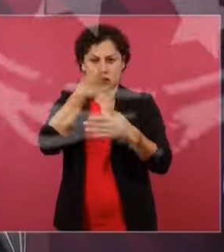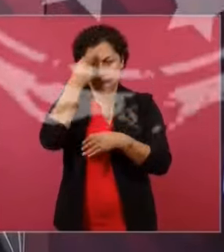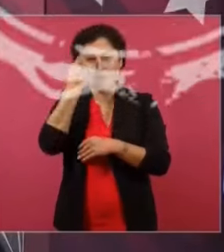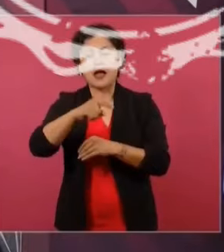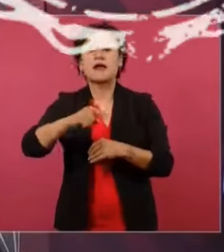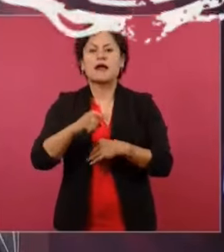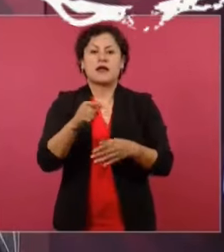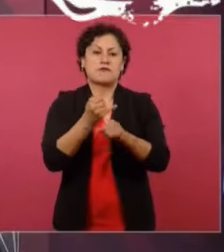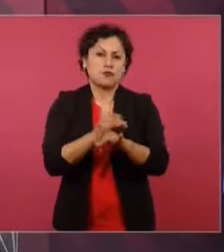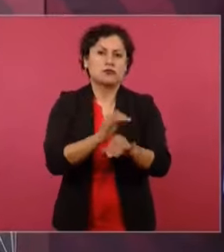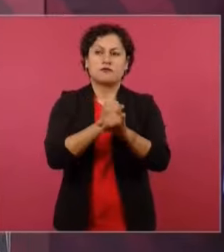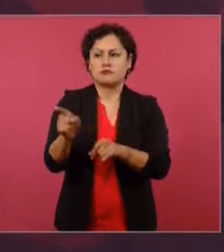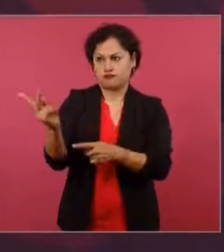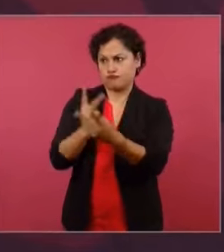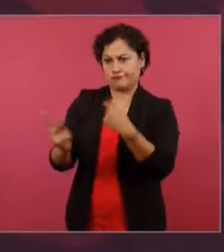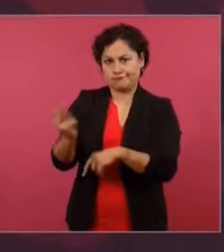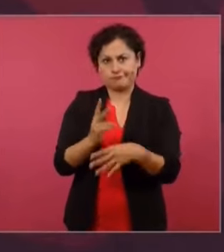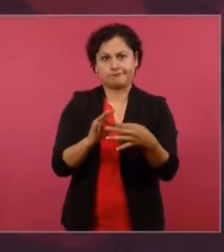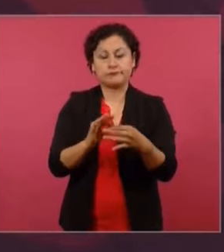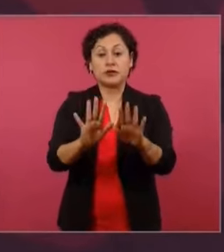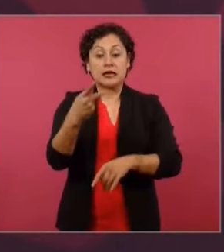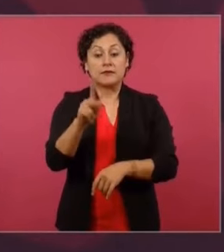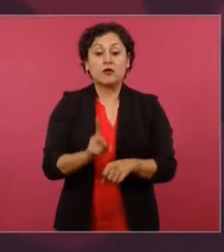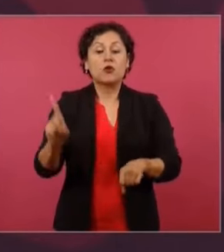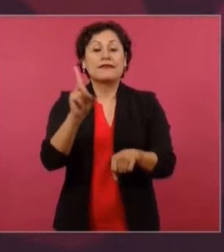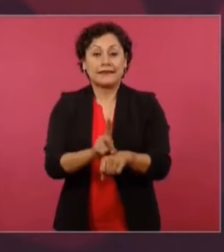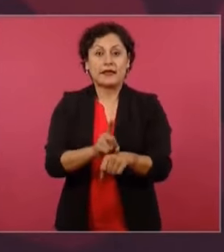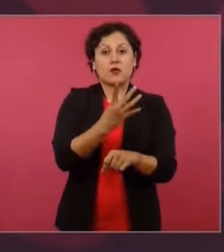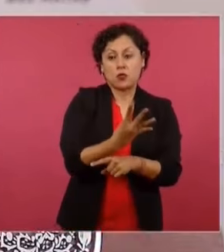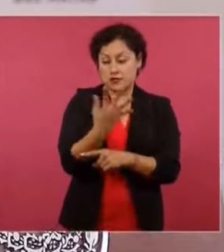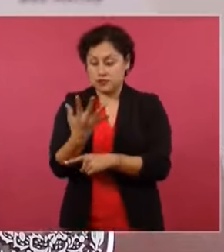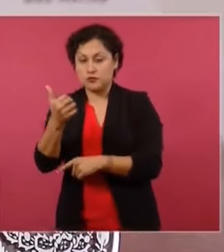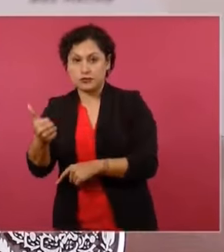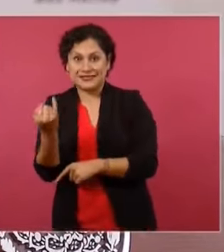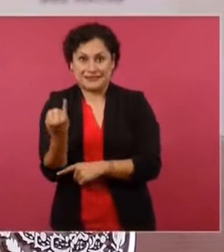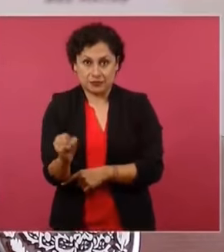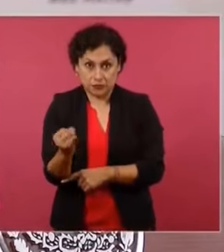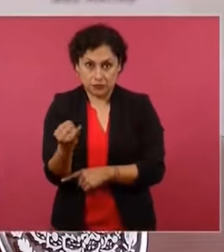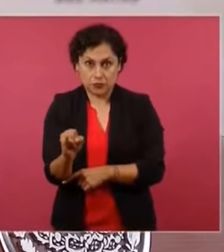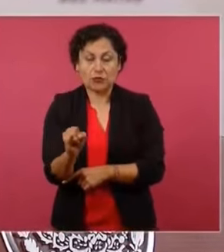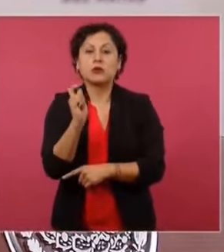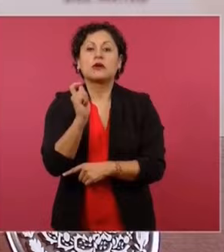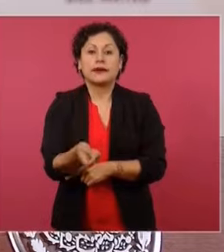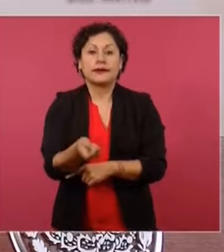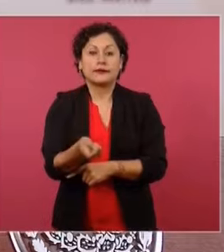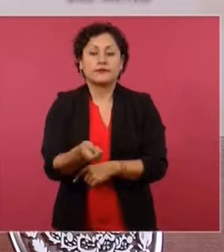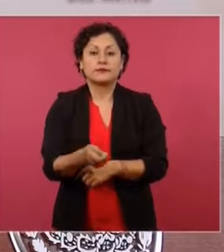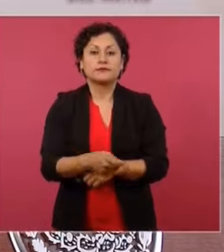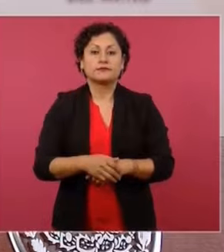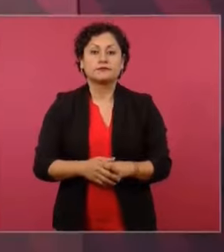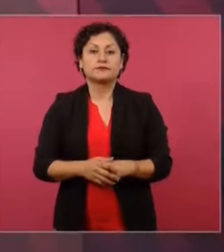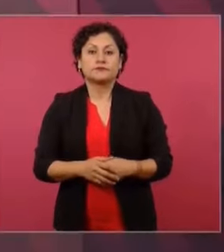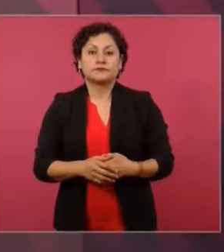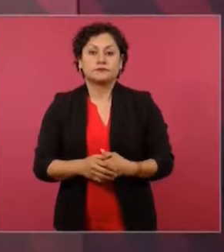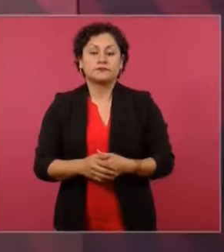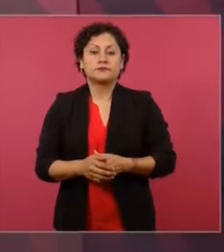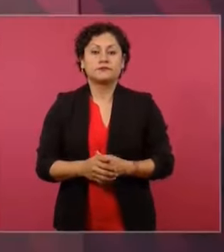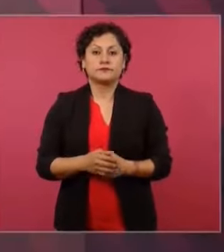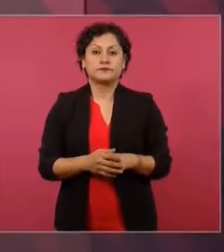La idea es que el día 4, 5 y 6 de junio, ya pasando la elección,